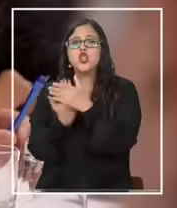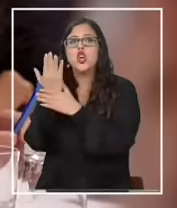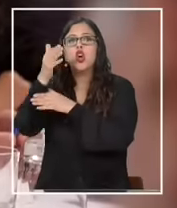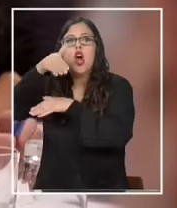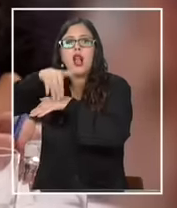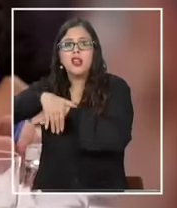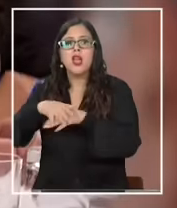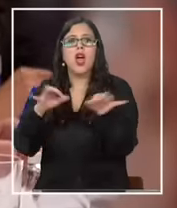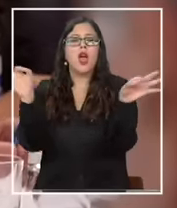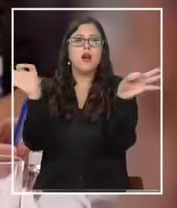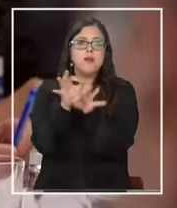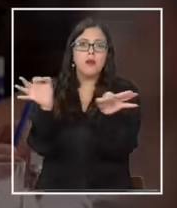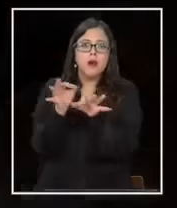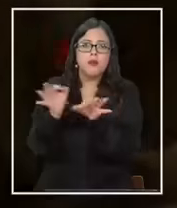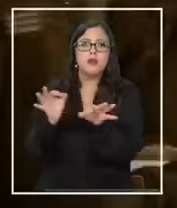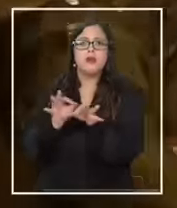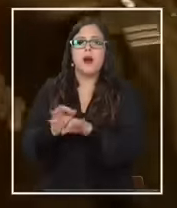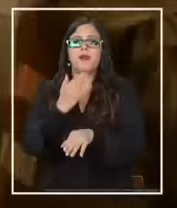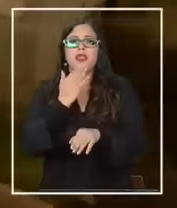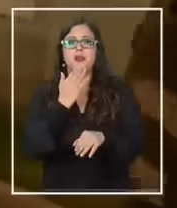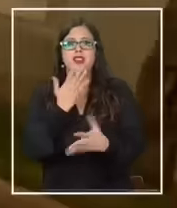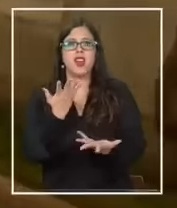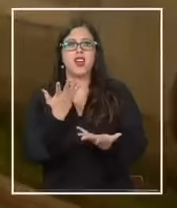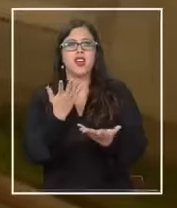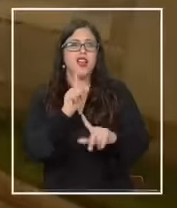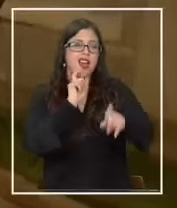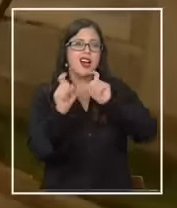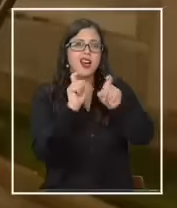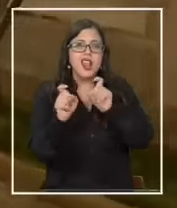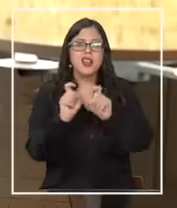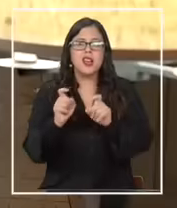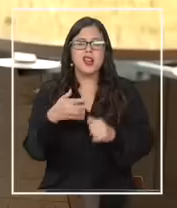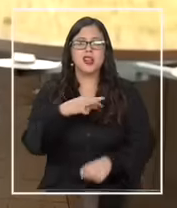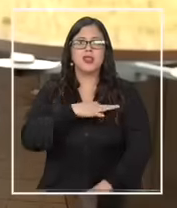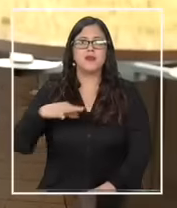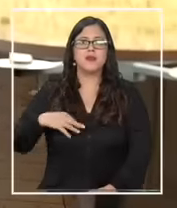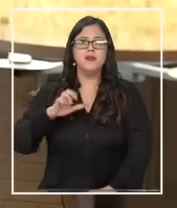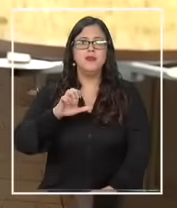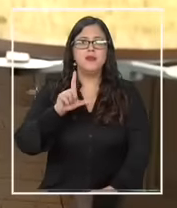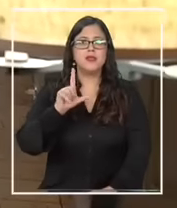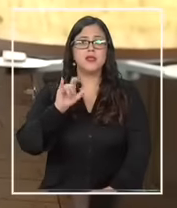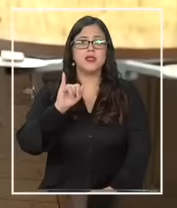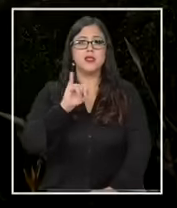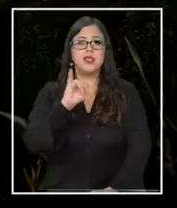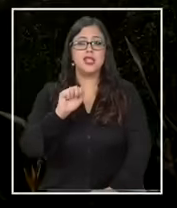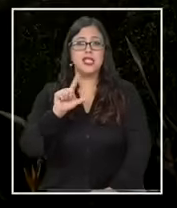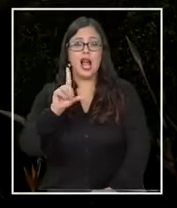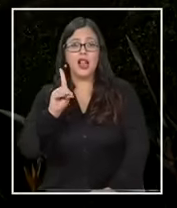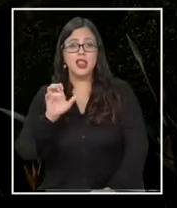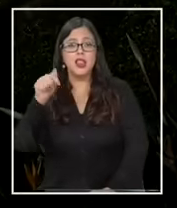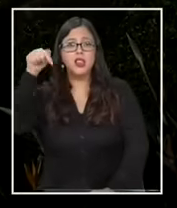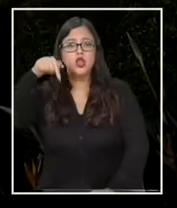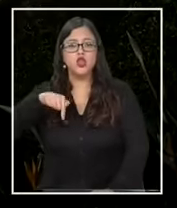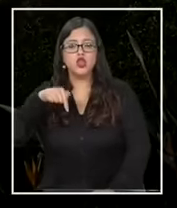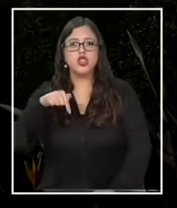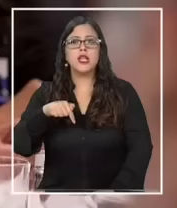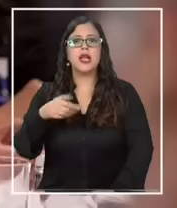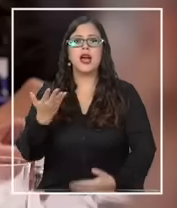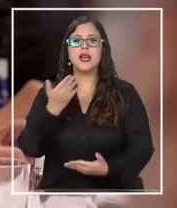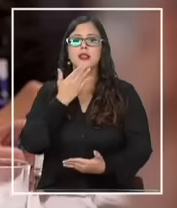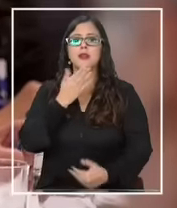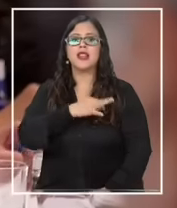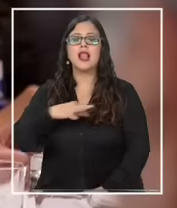hicieron declaraciones bueno además de duras declaraciones que hizo el ministro Elizalde hoy día la